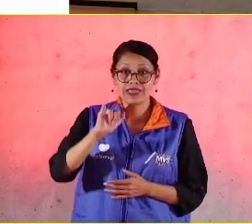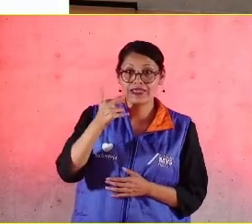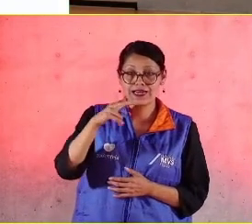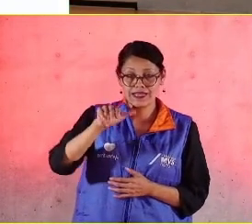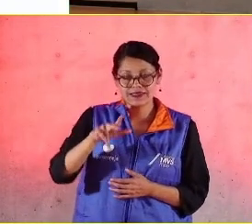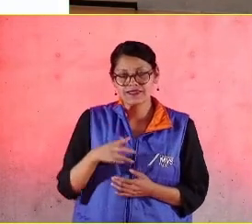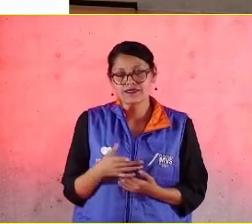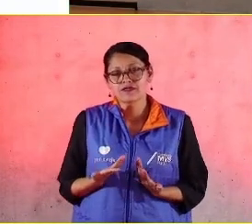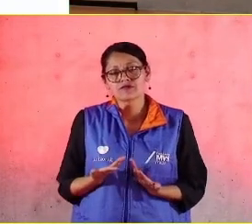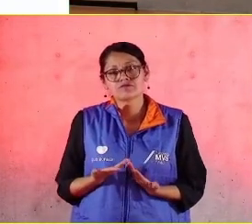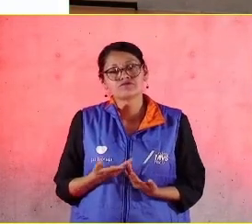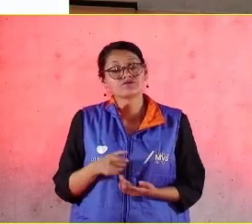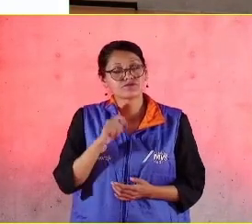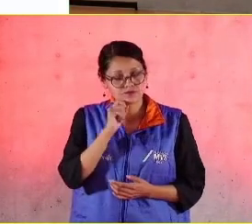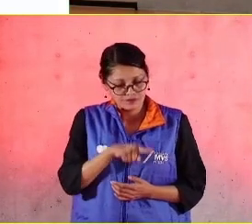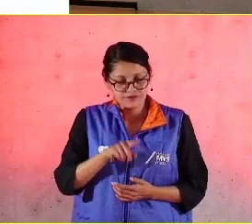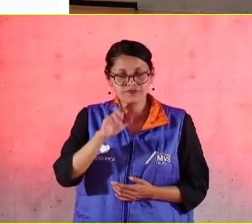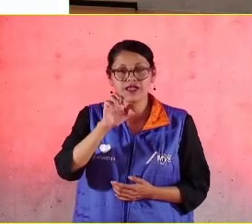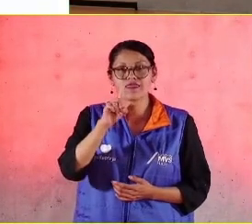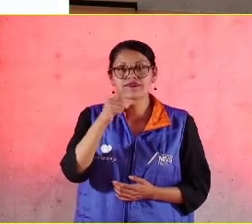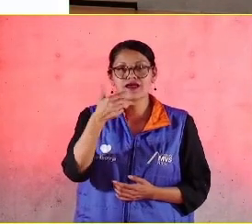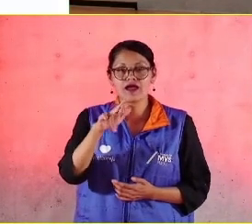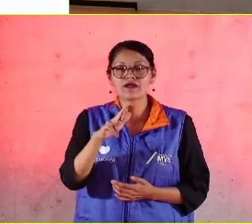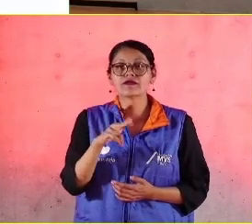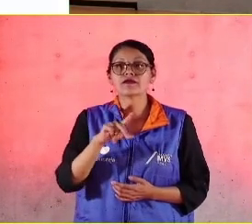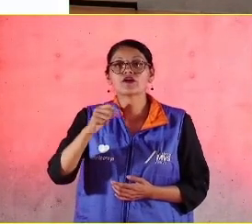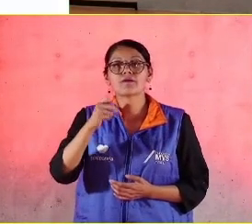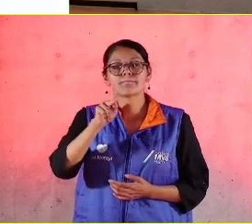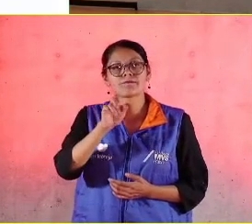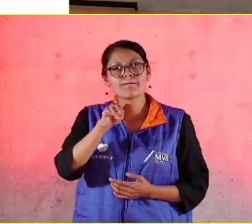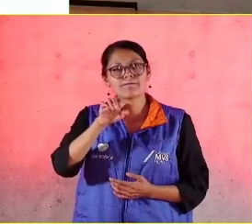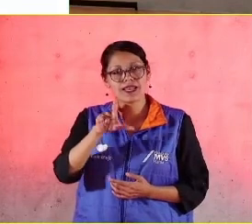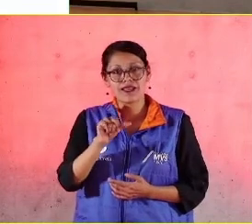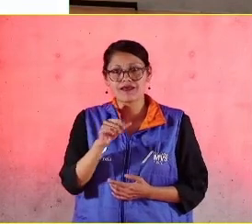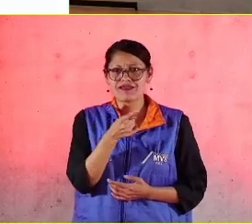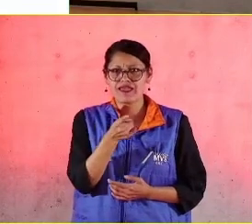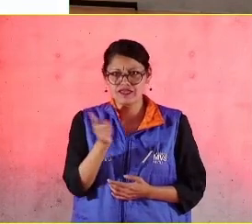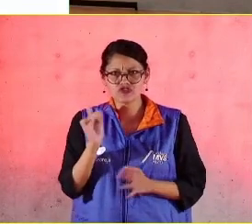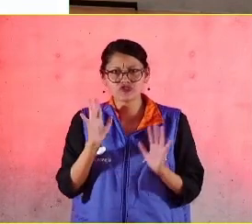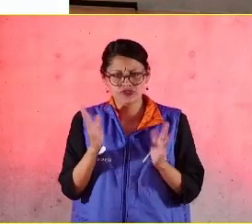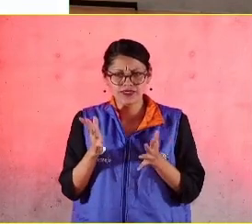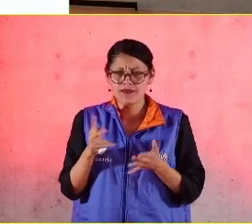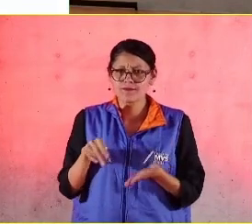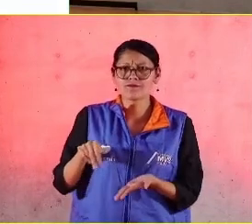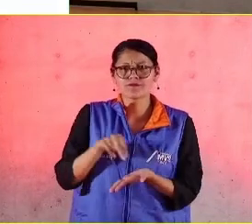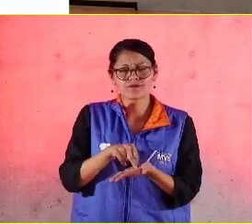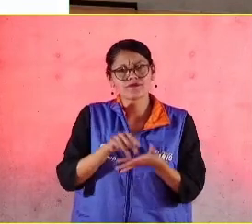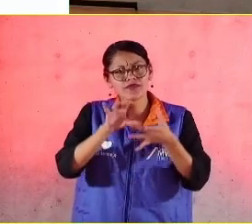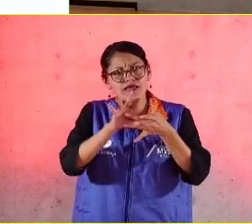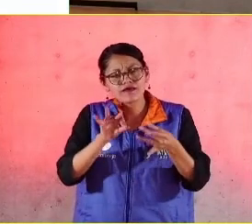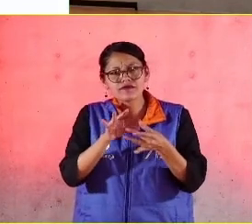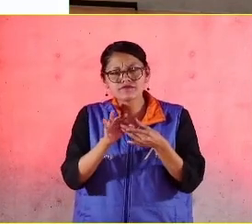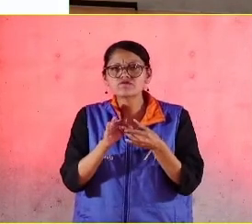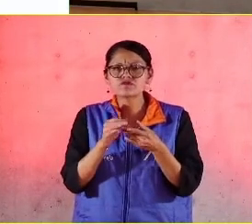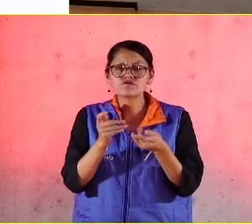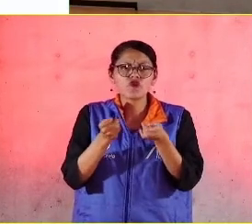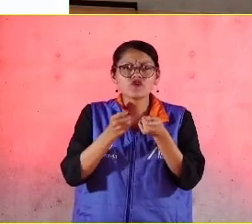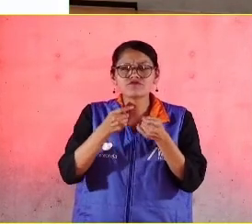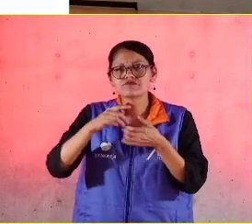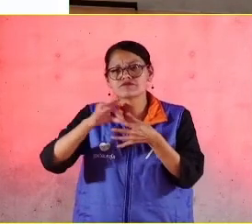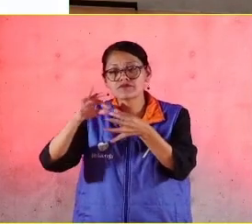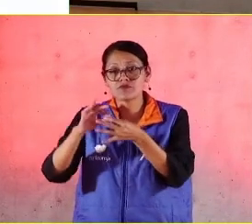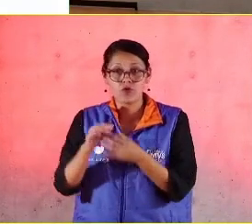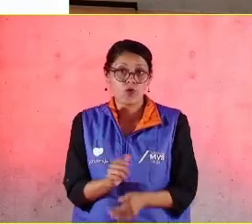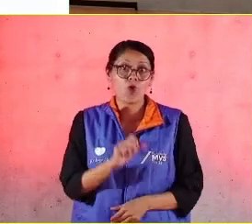Montero y a Edgar Freeman y a Pamela Costa que hemos estado viendo en la conducción de este evento todos los días. Hay mucha